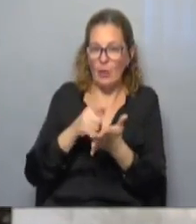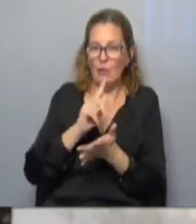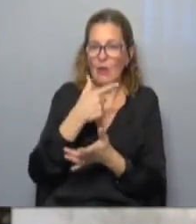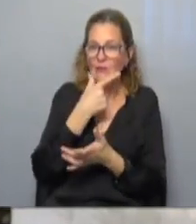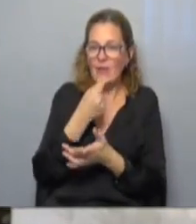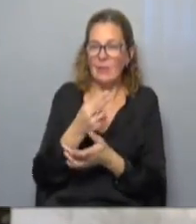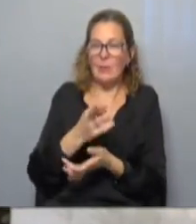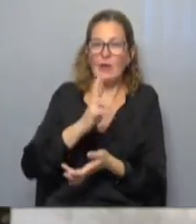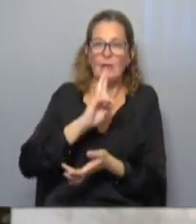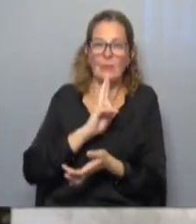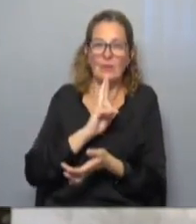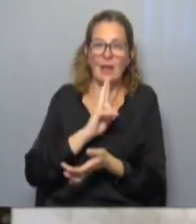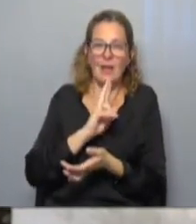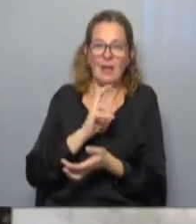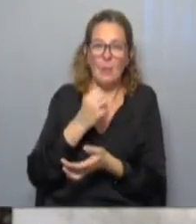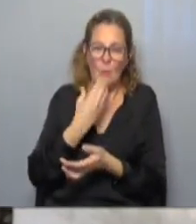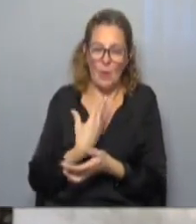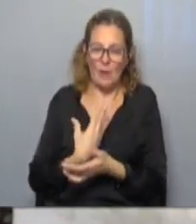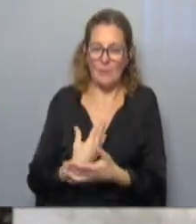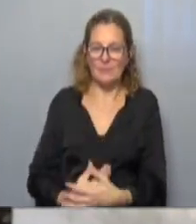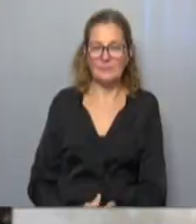fácil pero el resultado vale la pena